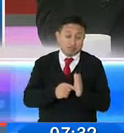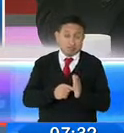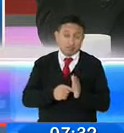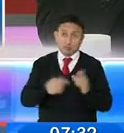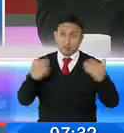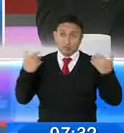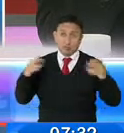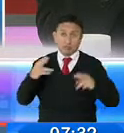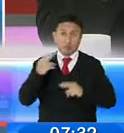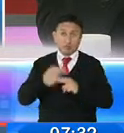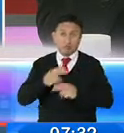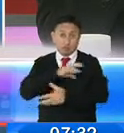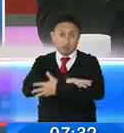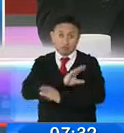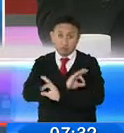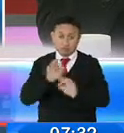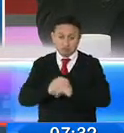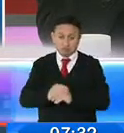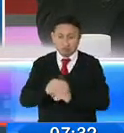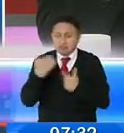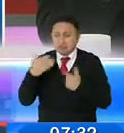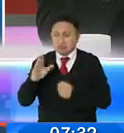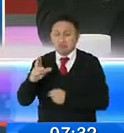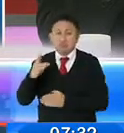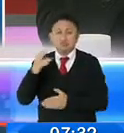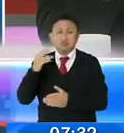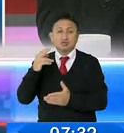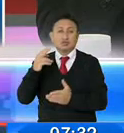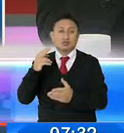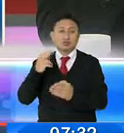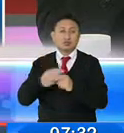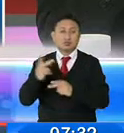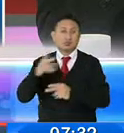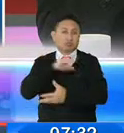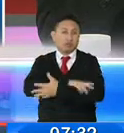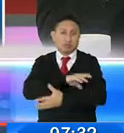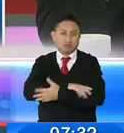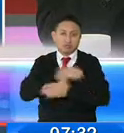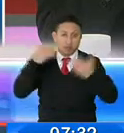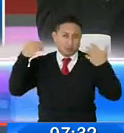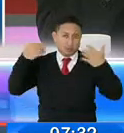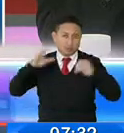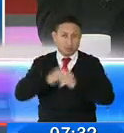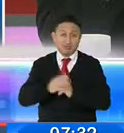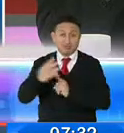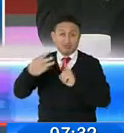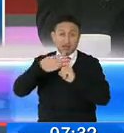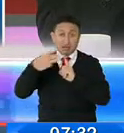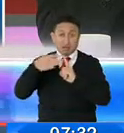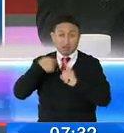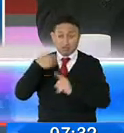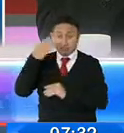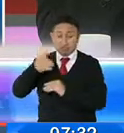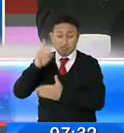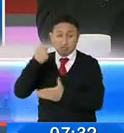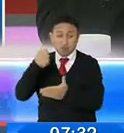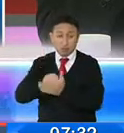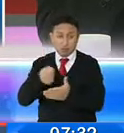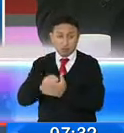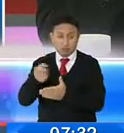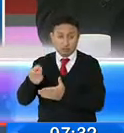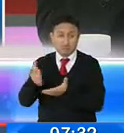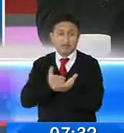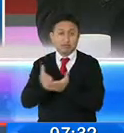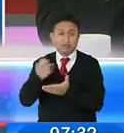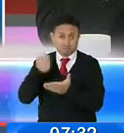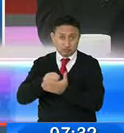voy a dar nombres de las plataformas, pero si compro un bien a través de una plataforma digital, a través de generándose este servicio